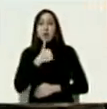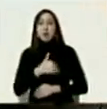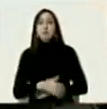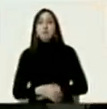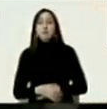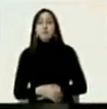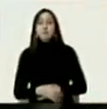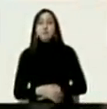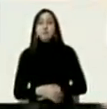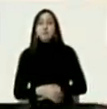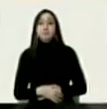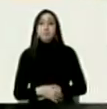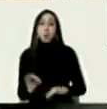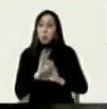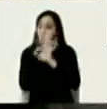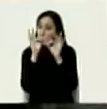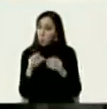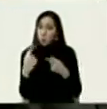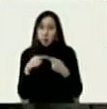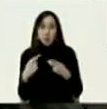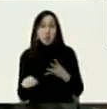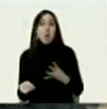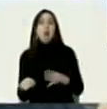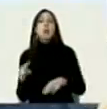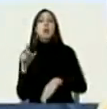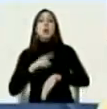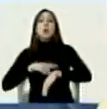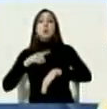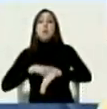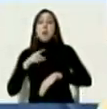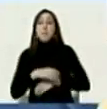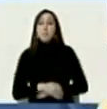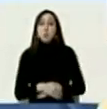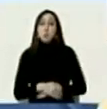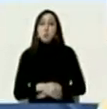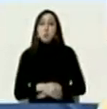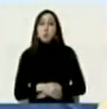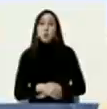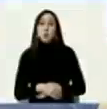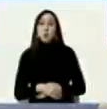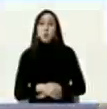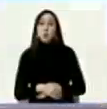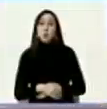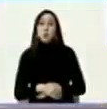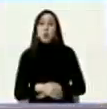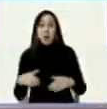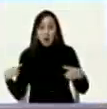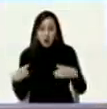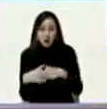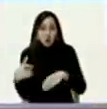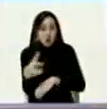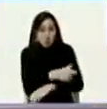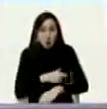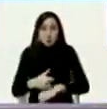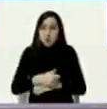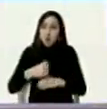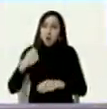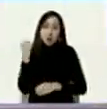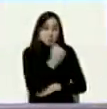en varios momentos para asesinar al alto mando político militar del país